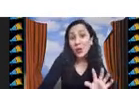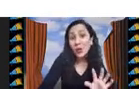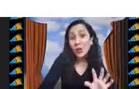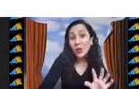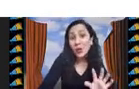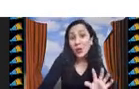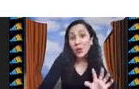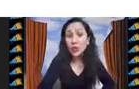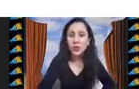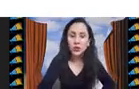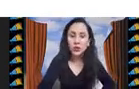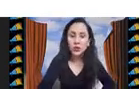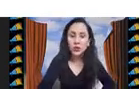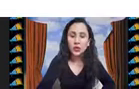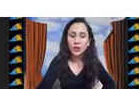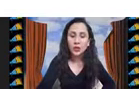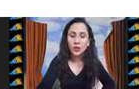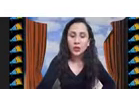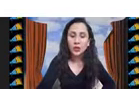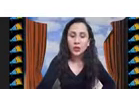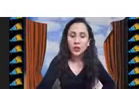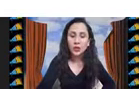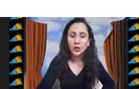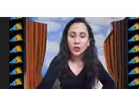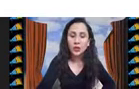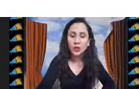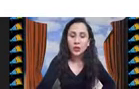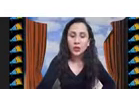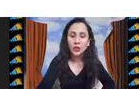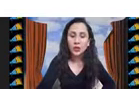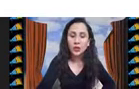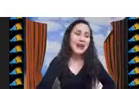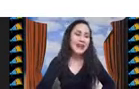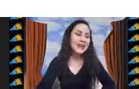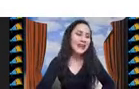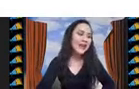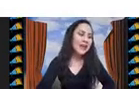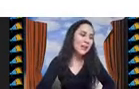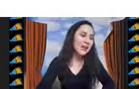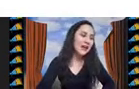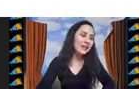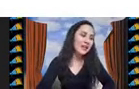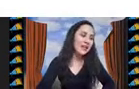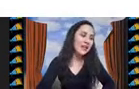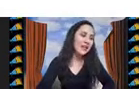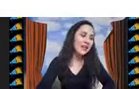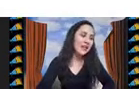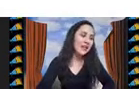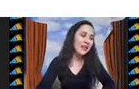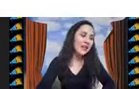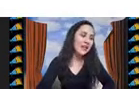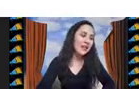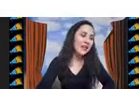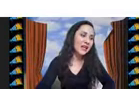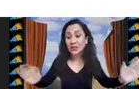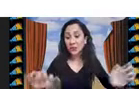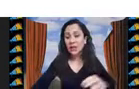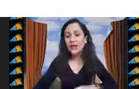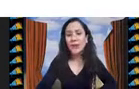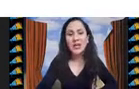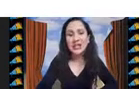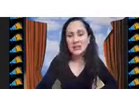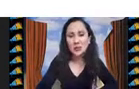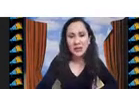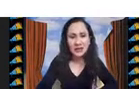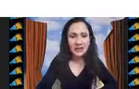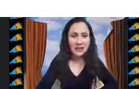única opción cuando ya estoy hablando de problemas muy difíciles y que además el número de variables del